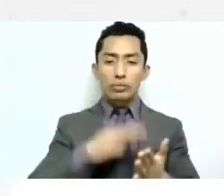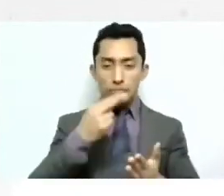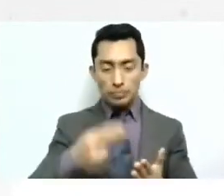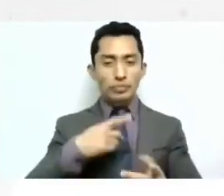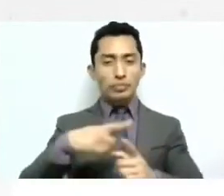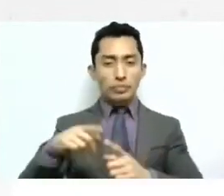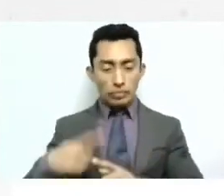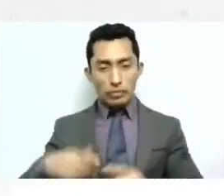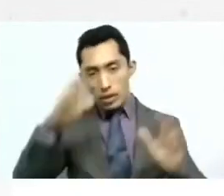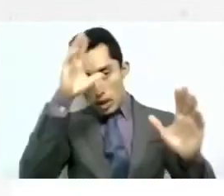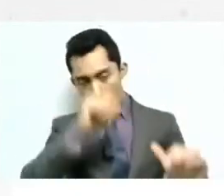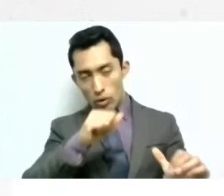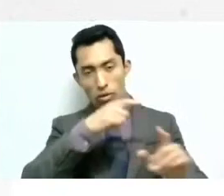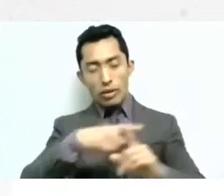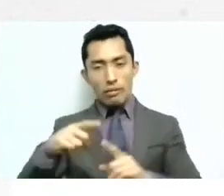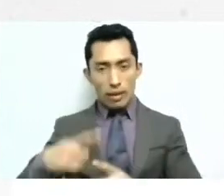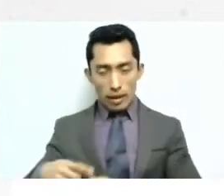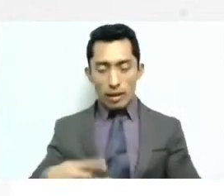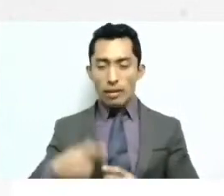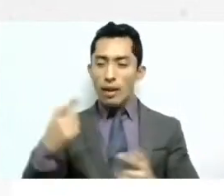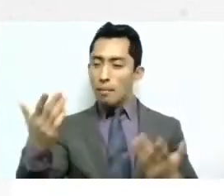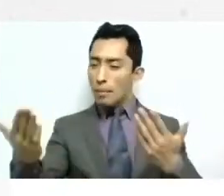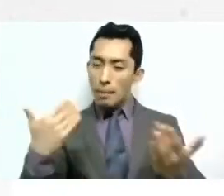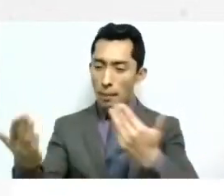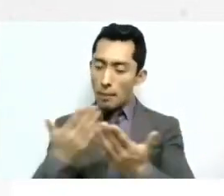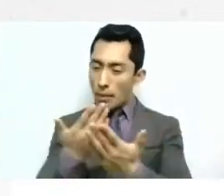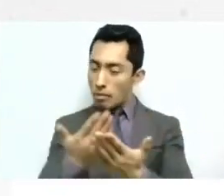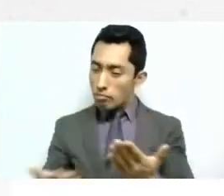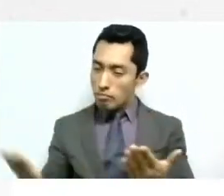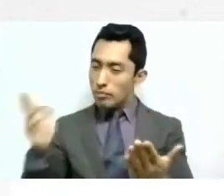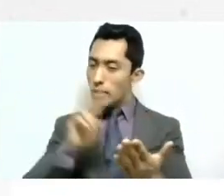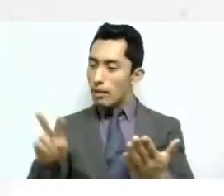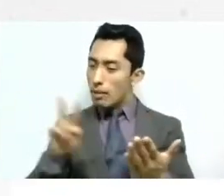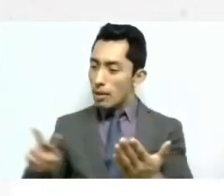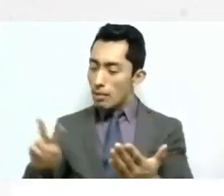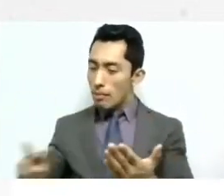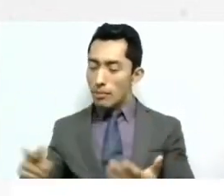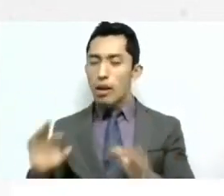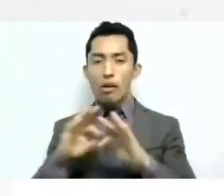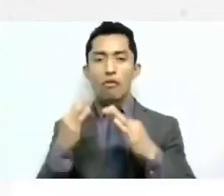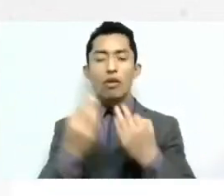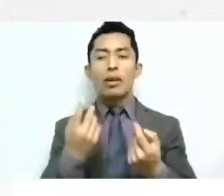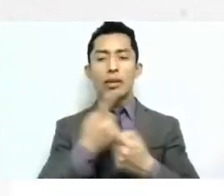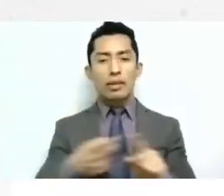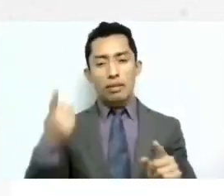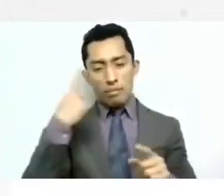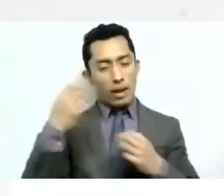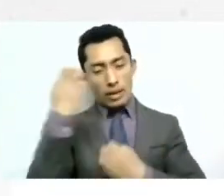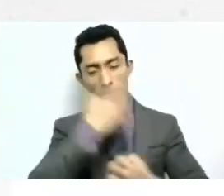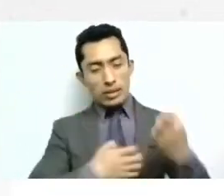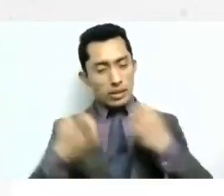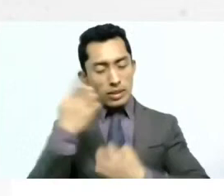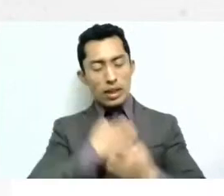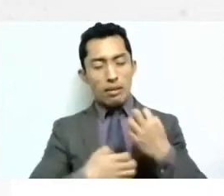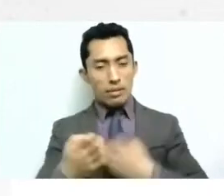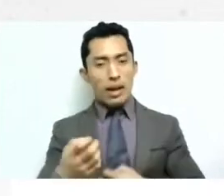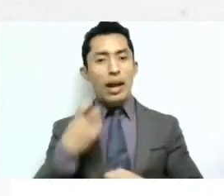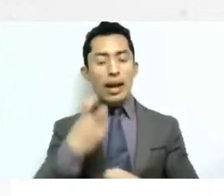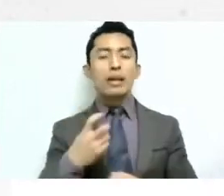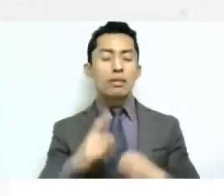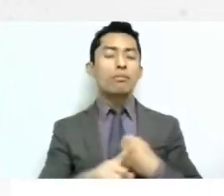de diferente manera analizar estas estas